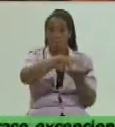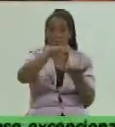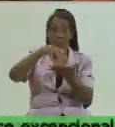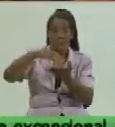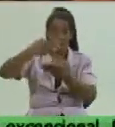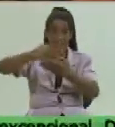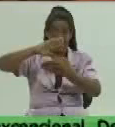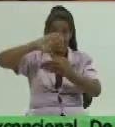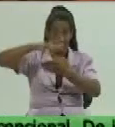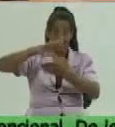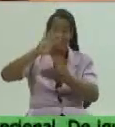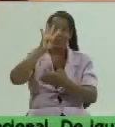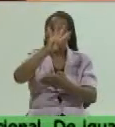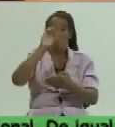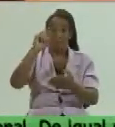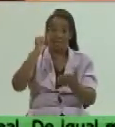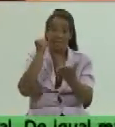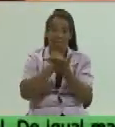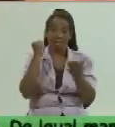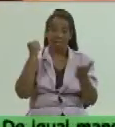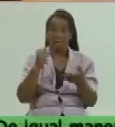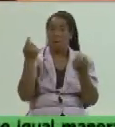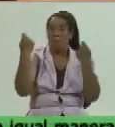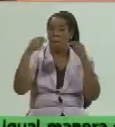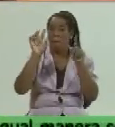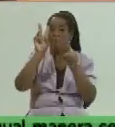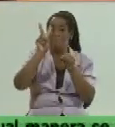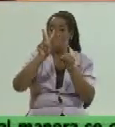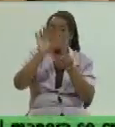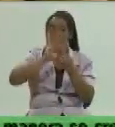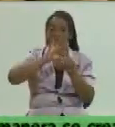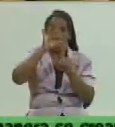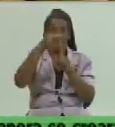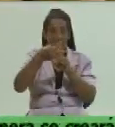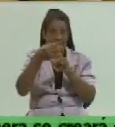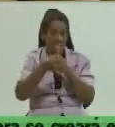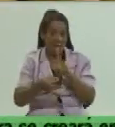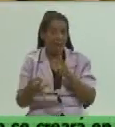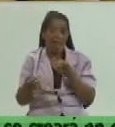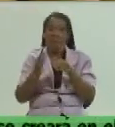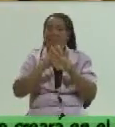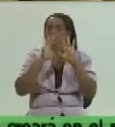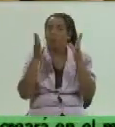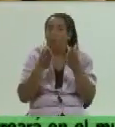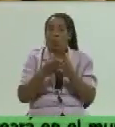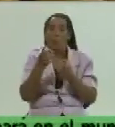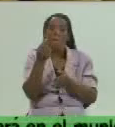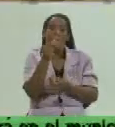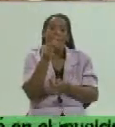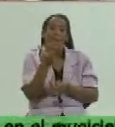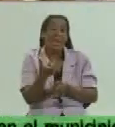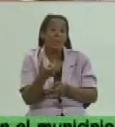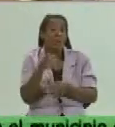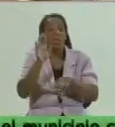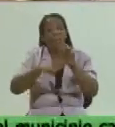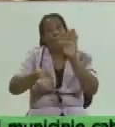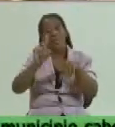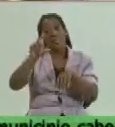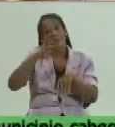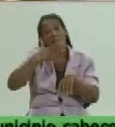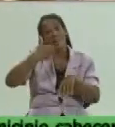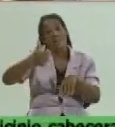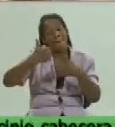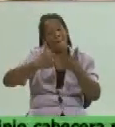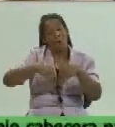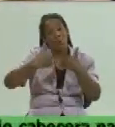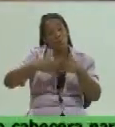aprobaron en el territorio expenden viandas frutas y hortalizas cuyos precios varían según la calidad del producto que les llega